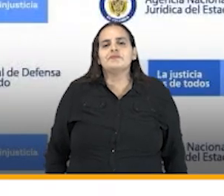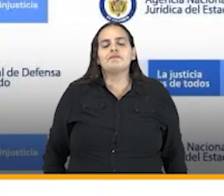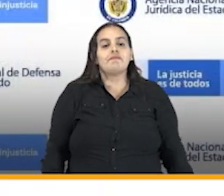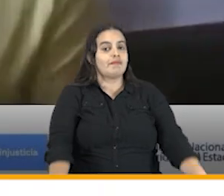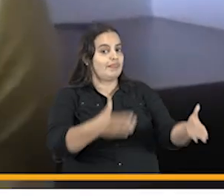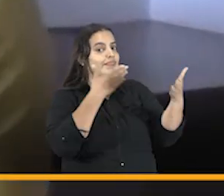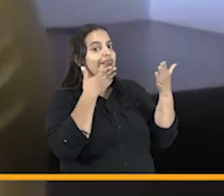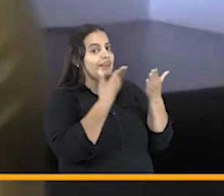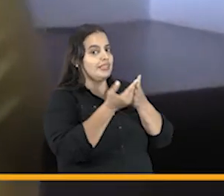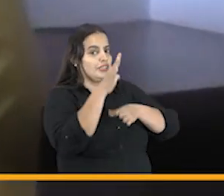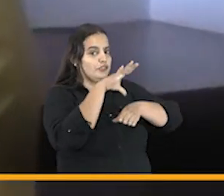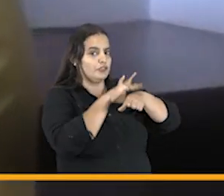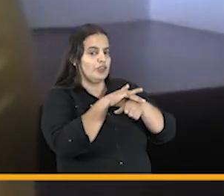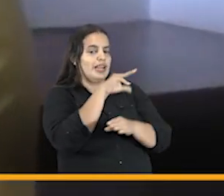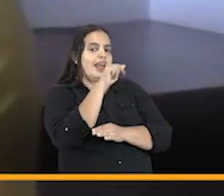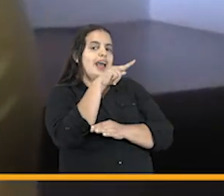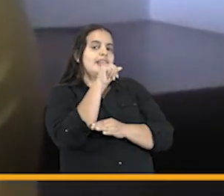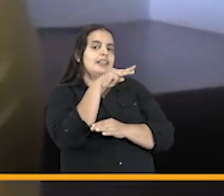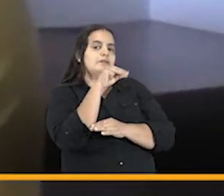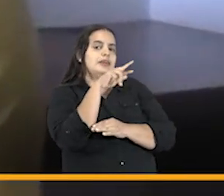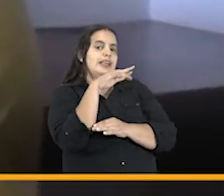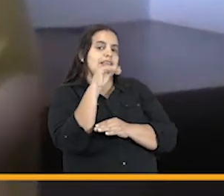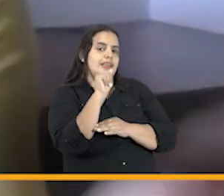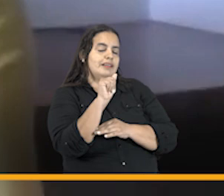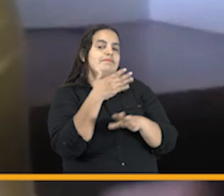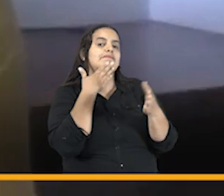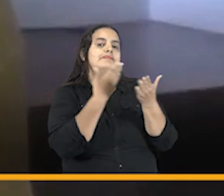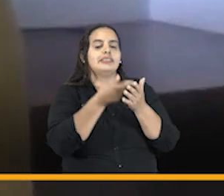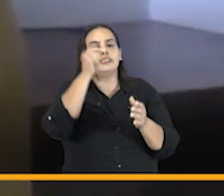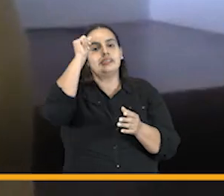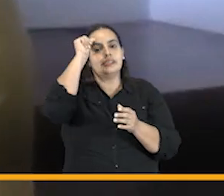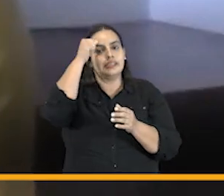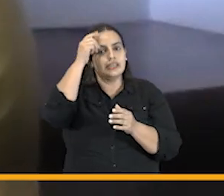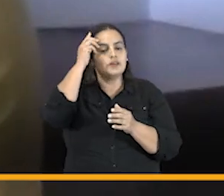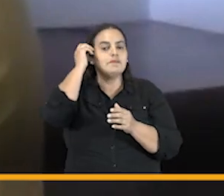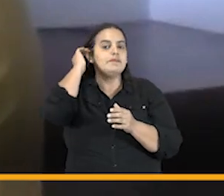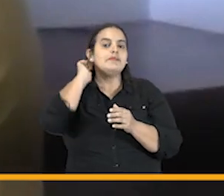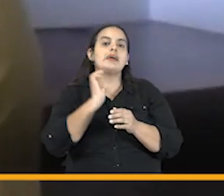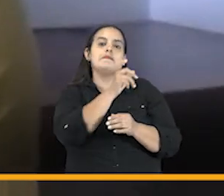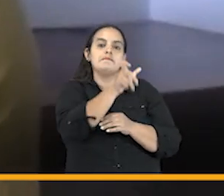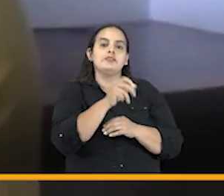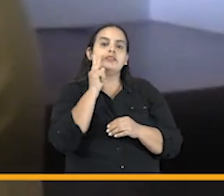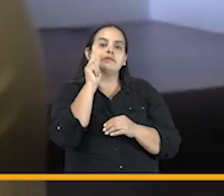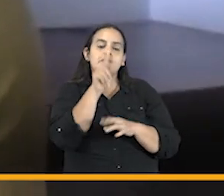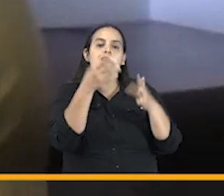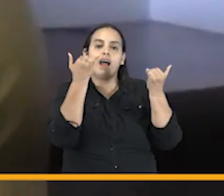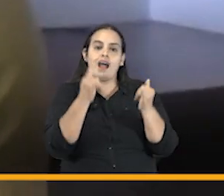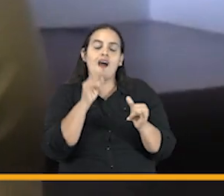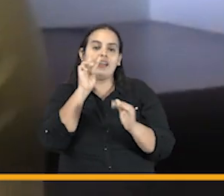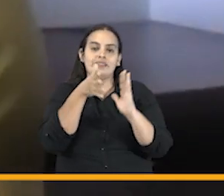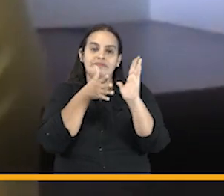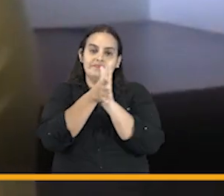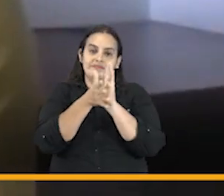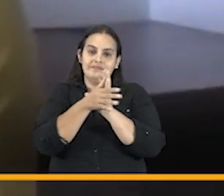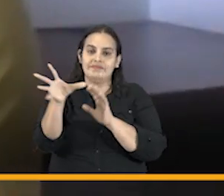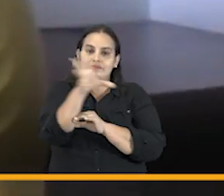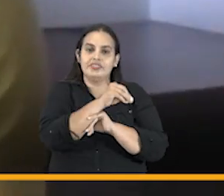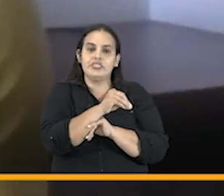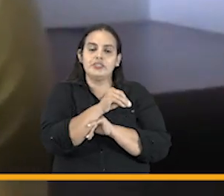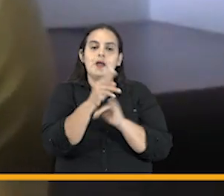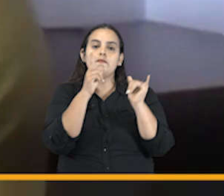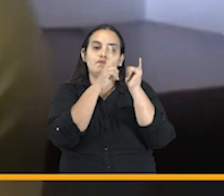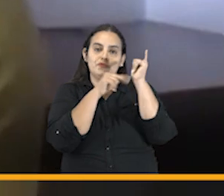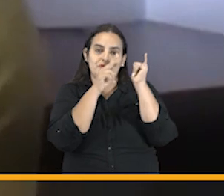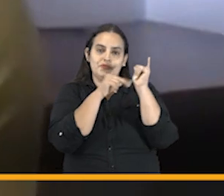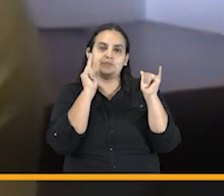muchas gracias doctora anna maría ordóñez le recuerdo a los que nos están siguiendo esta transmisión a través de nuestro